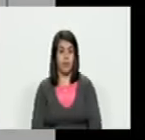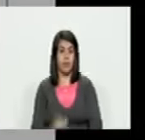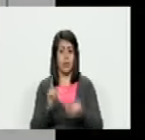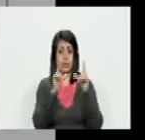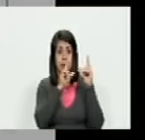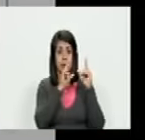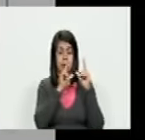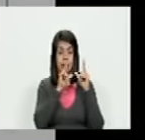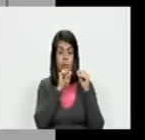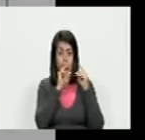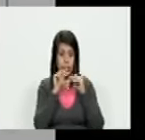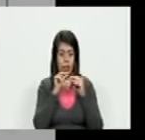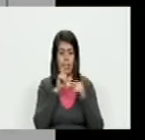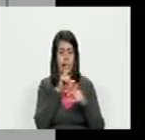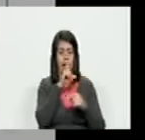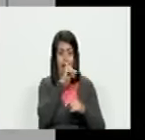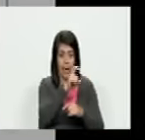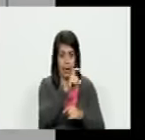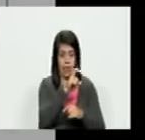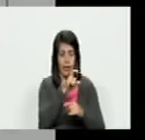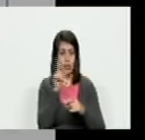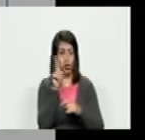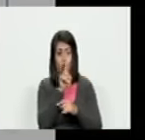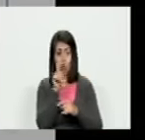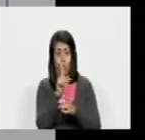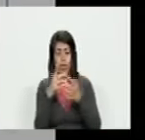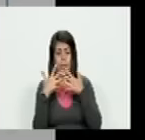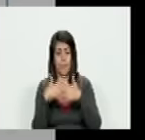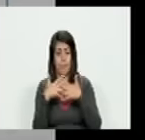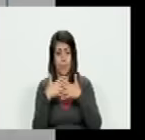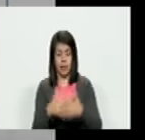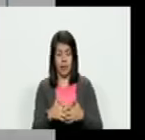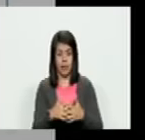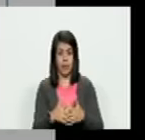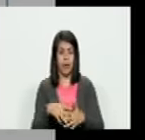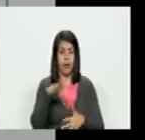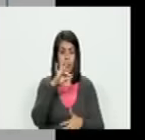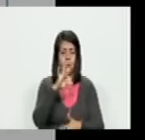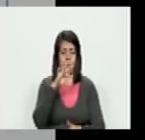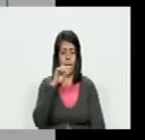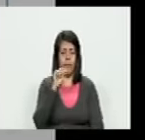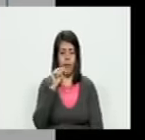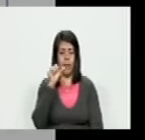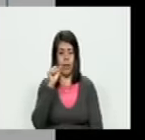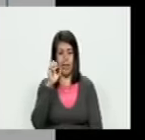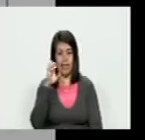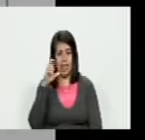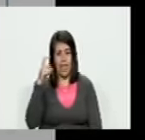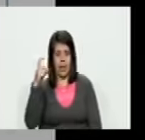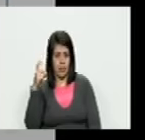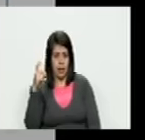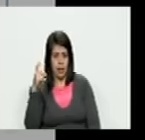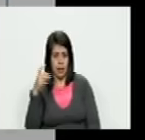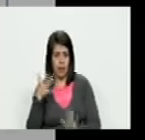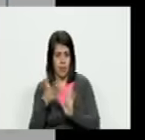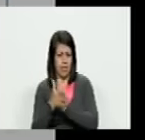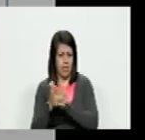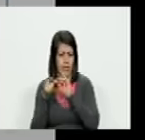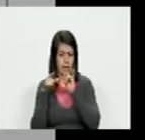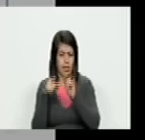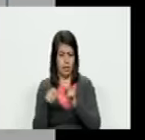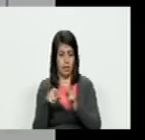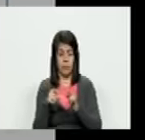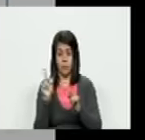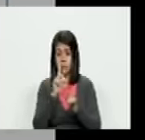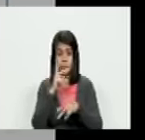no es lo más importante ni siquiera Tesla la compañía sino es la compañía espacial Space X Space X que esa compañía la